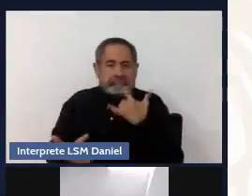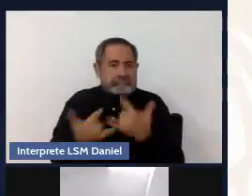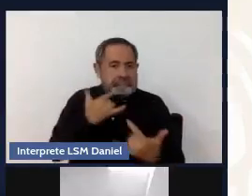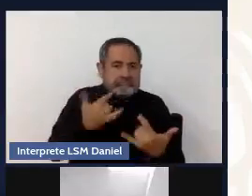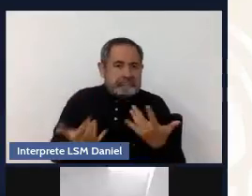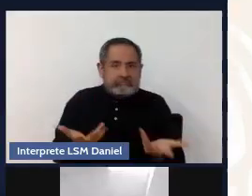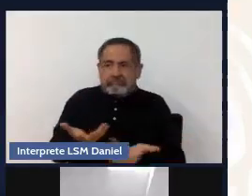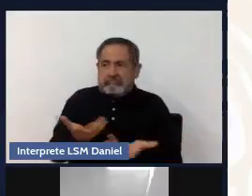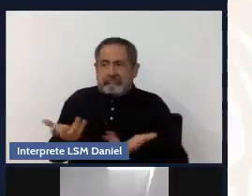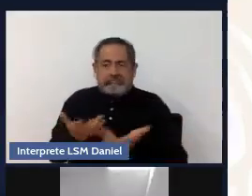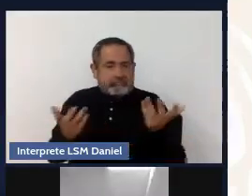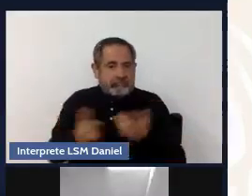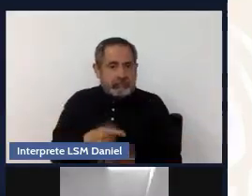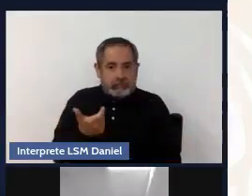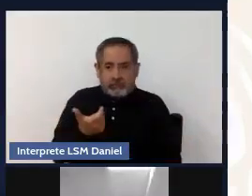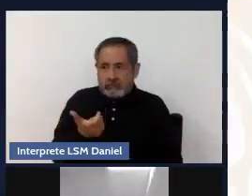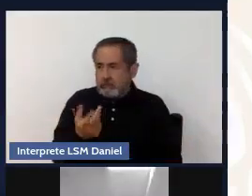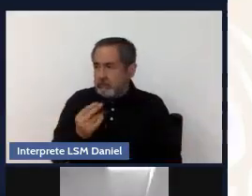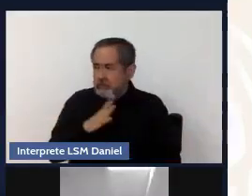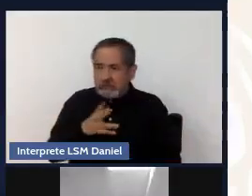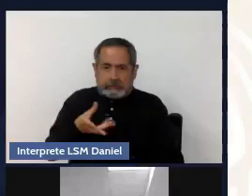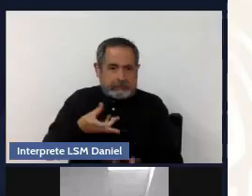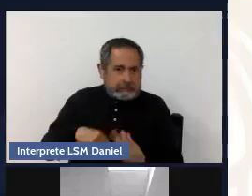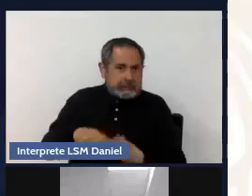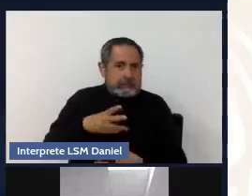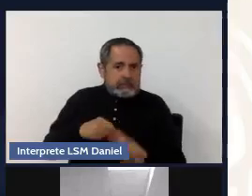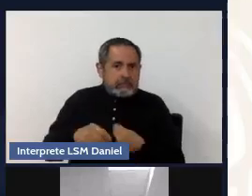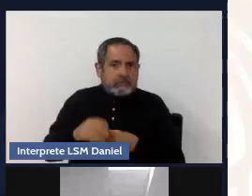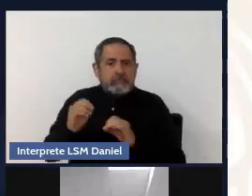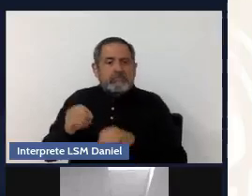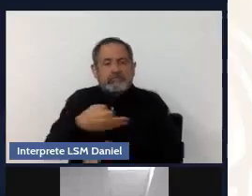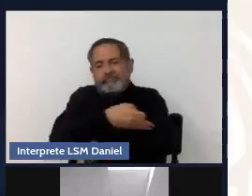la familia y con esa aceptación social.